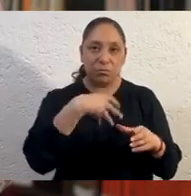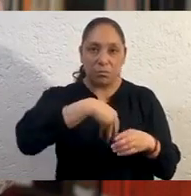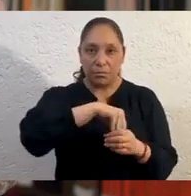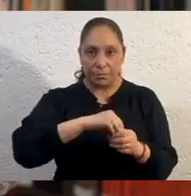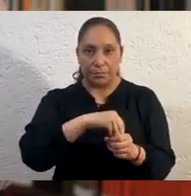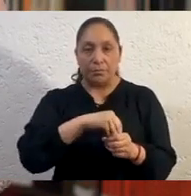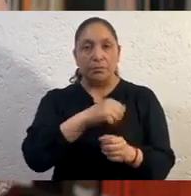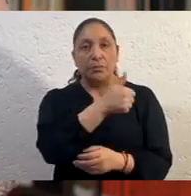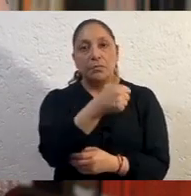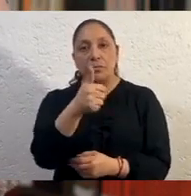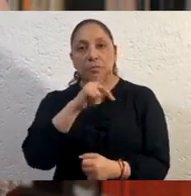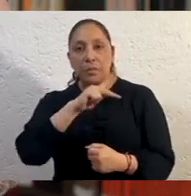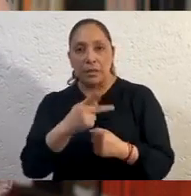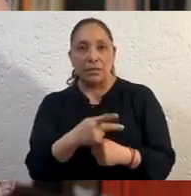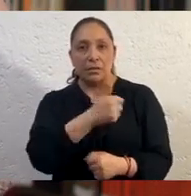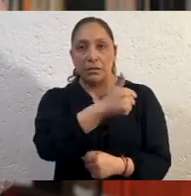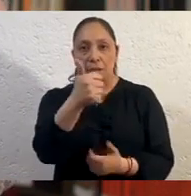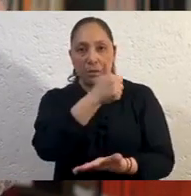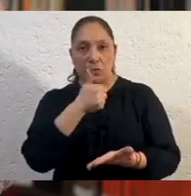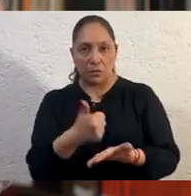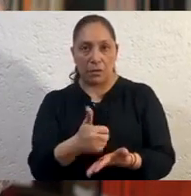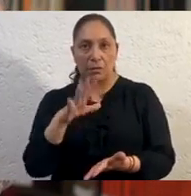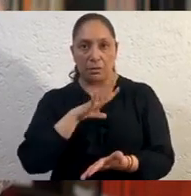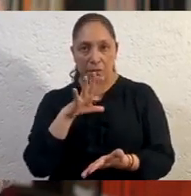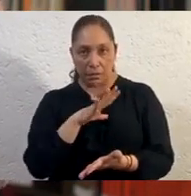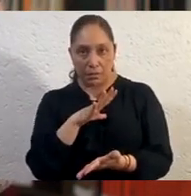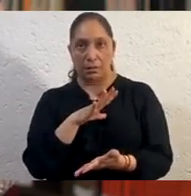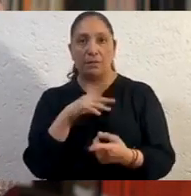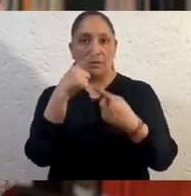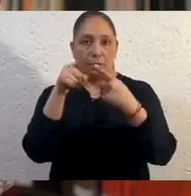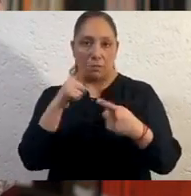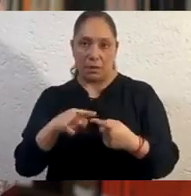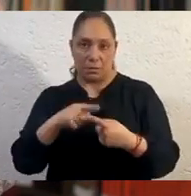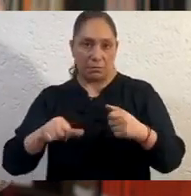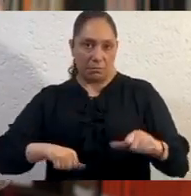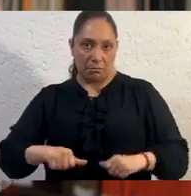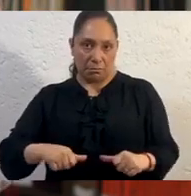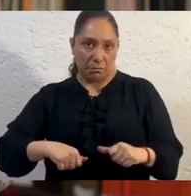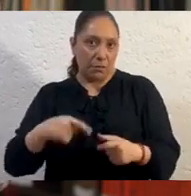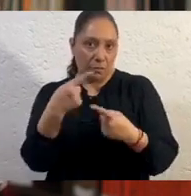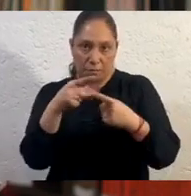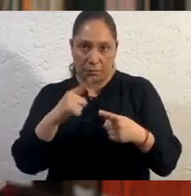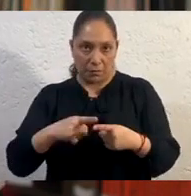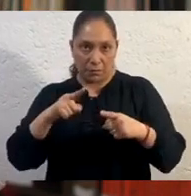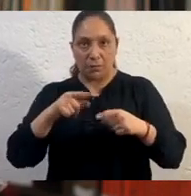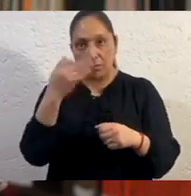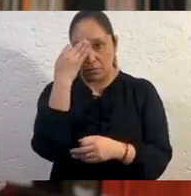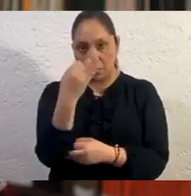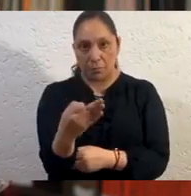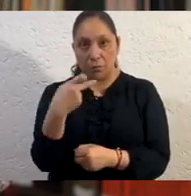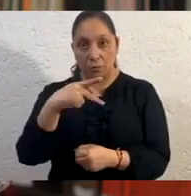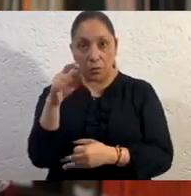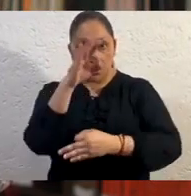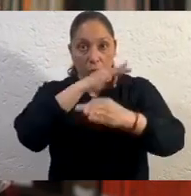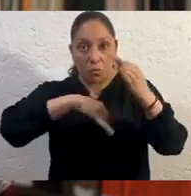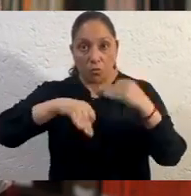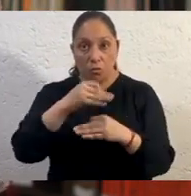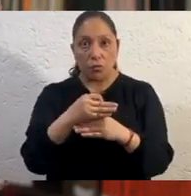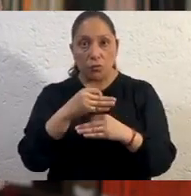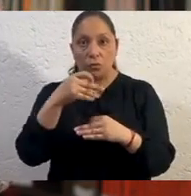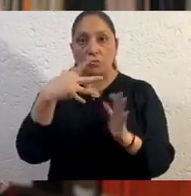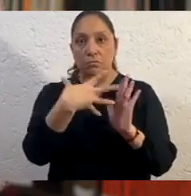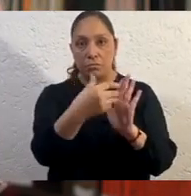han tomado medidas distintas en diferentes momentos, pero todos han hecho acciones para disminuir el contagio.